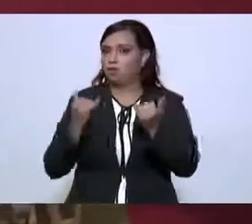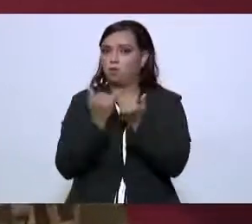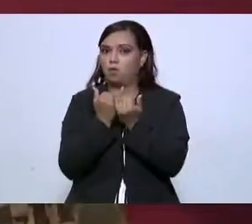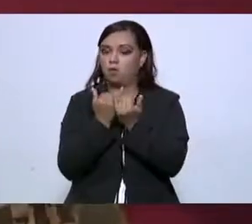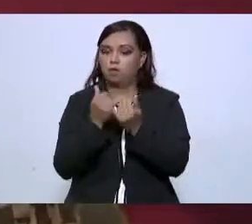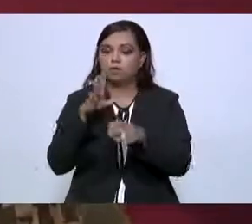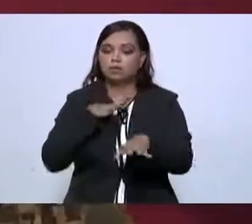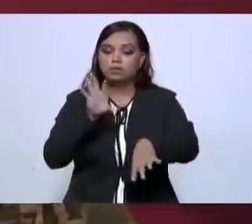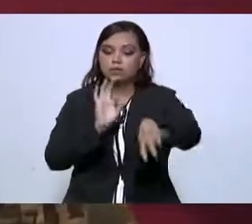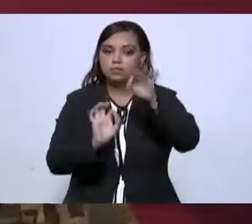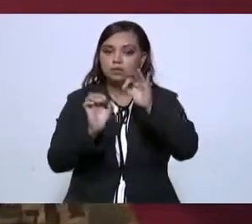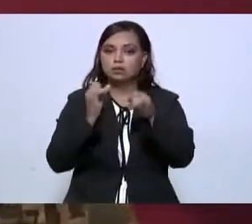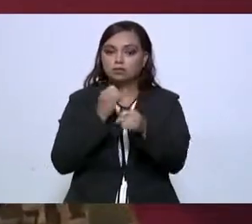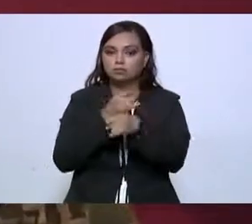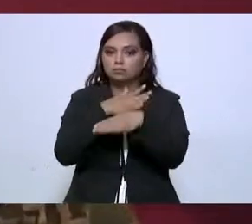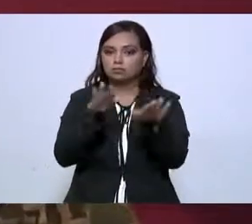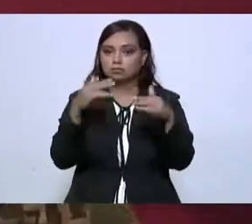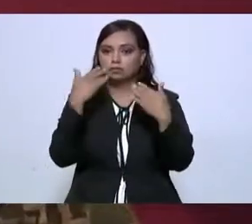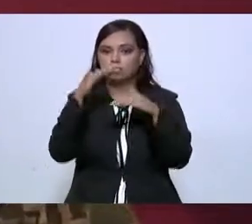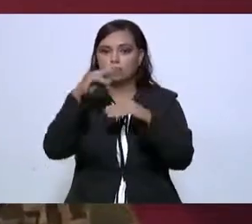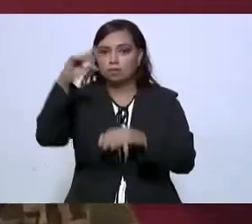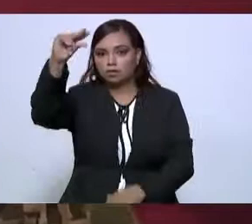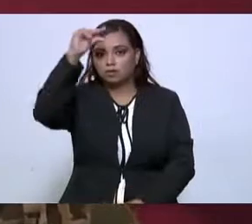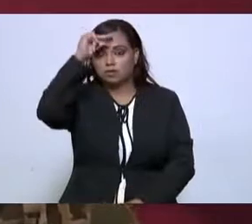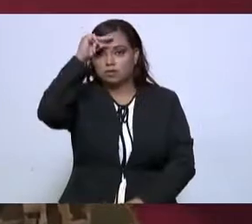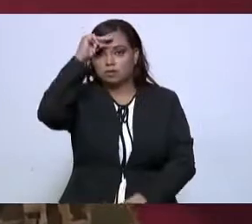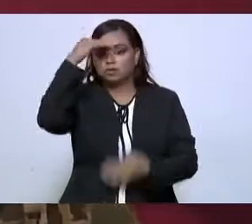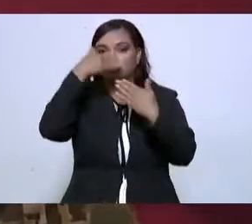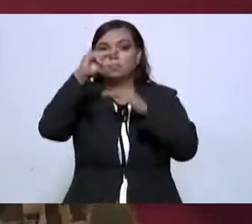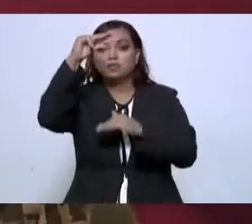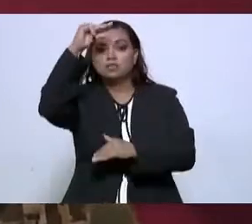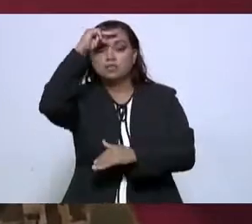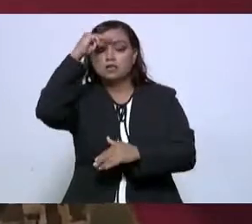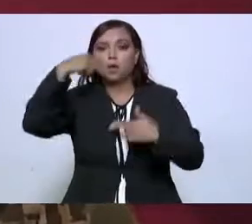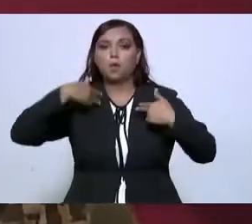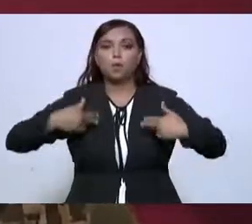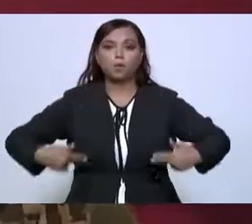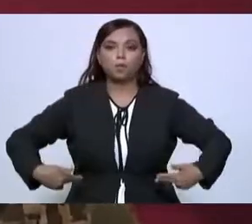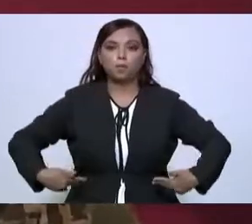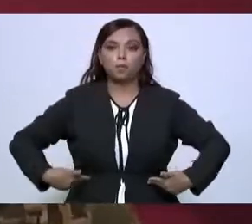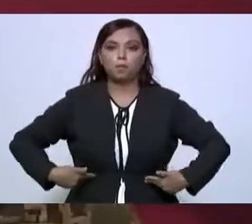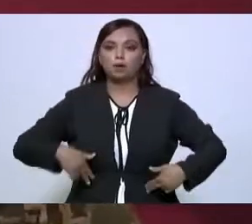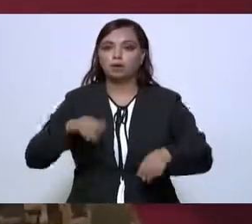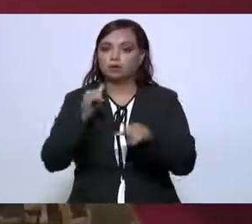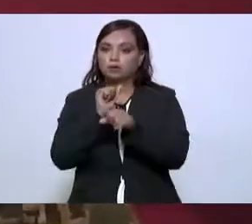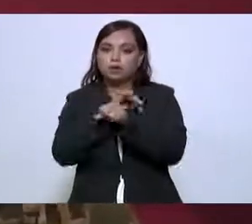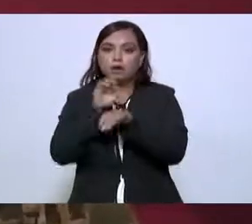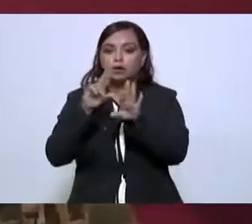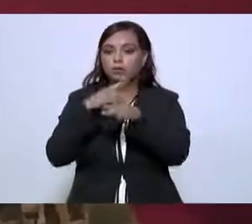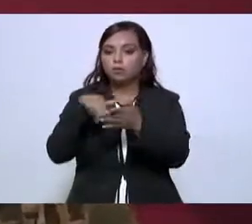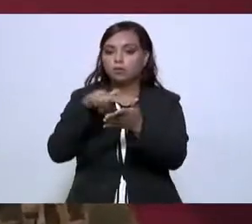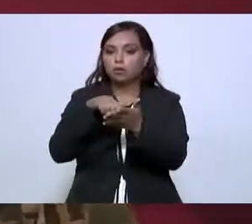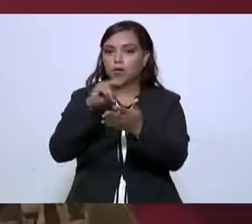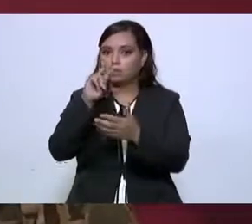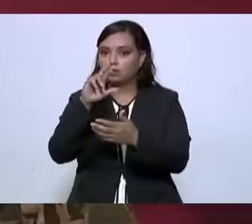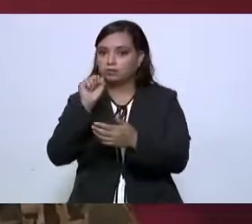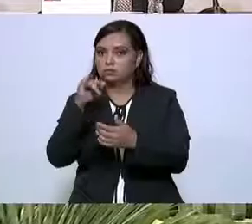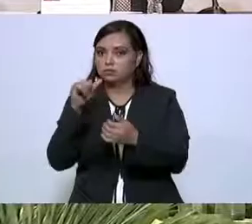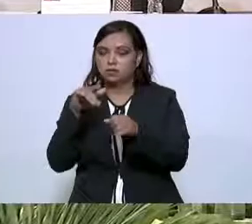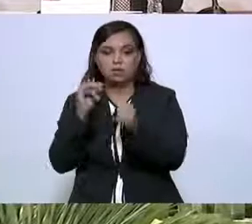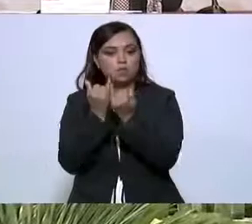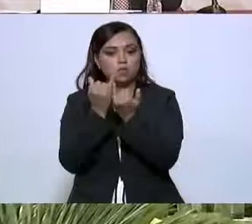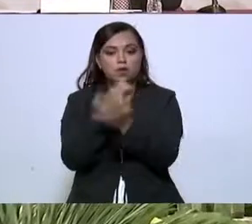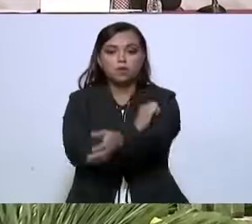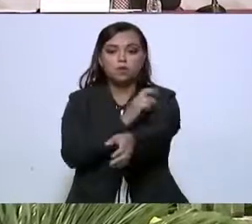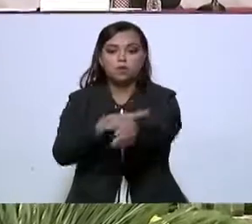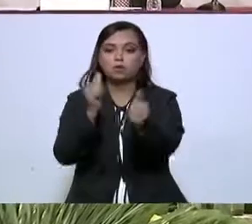recolectar información de inteligencia a través de inteligencia humana y técnica en el área operacional, así como también coordinar